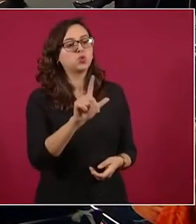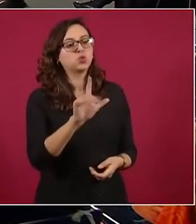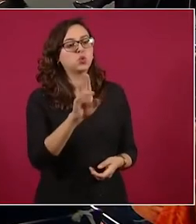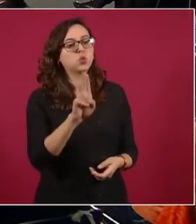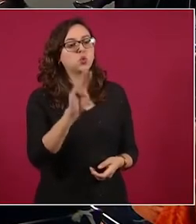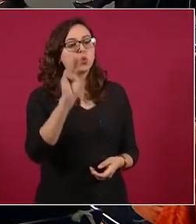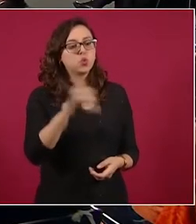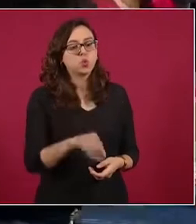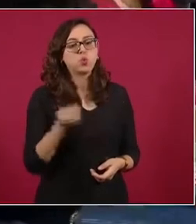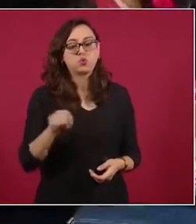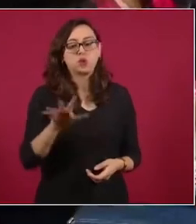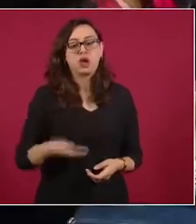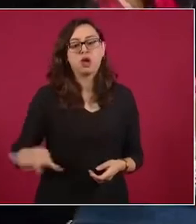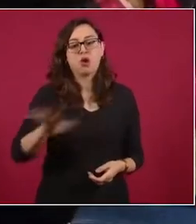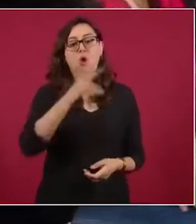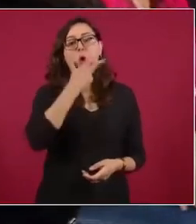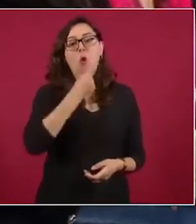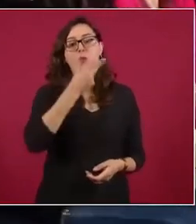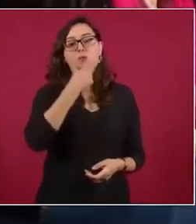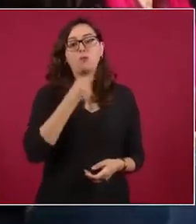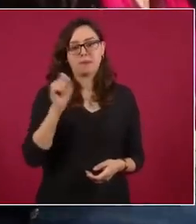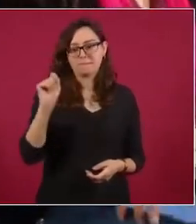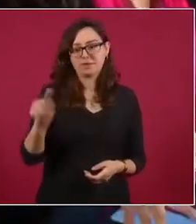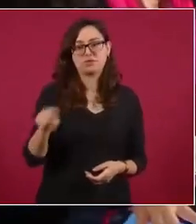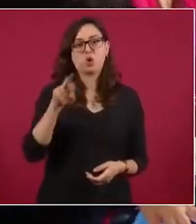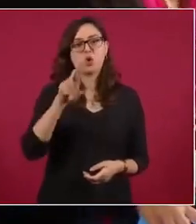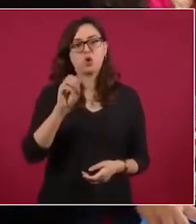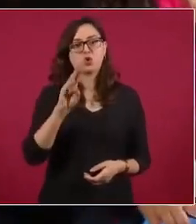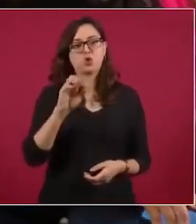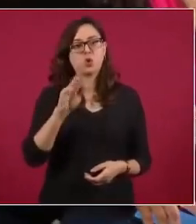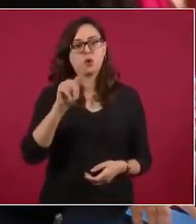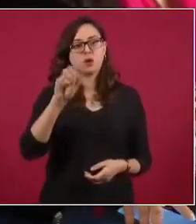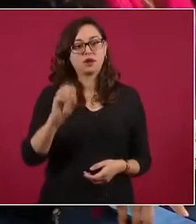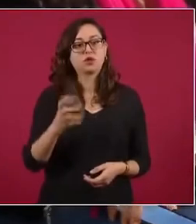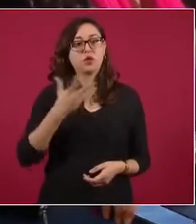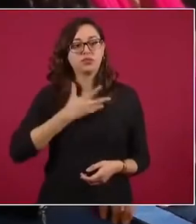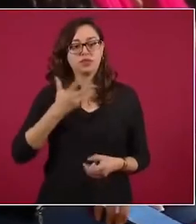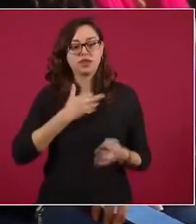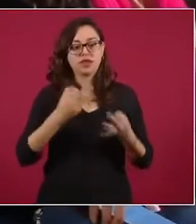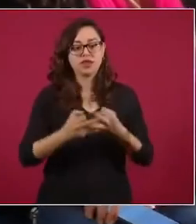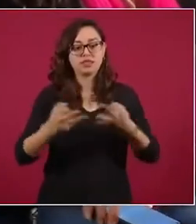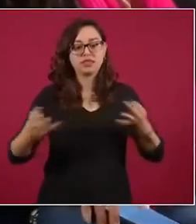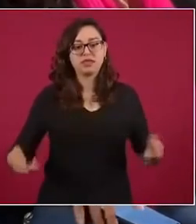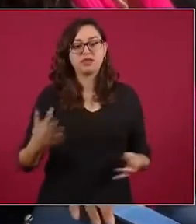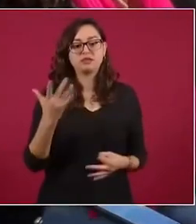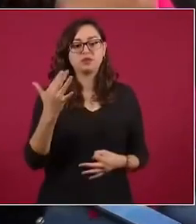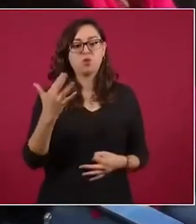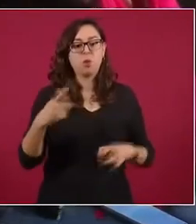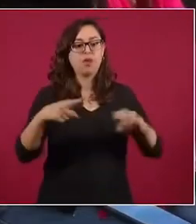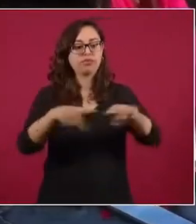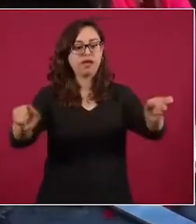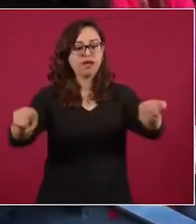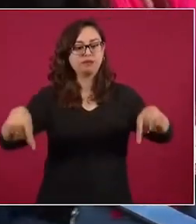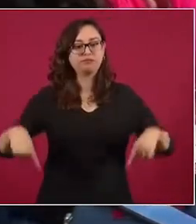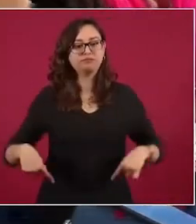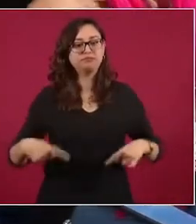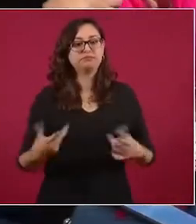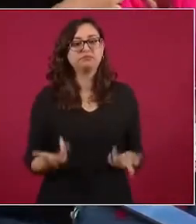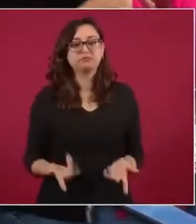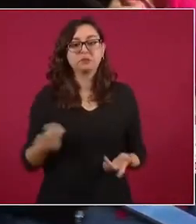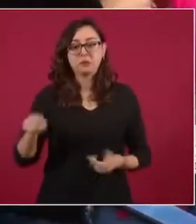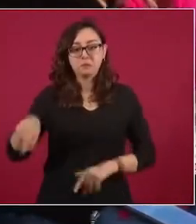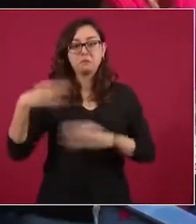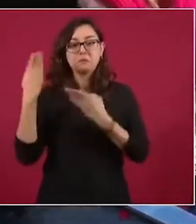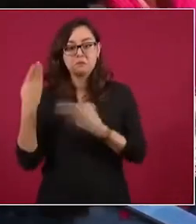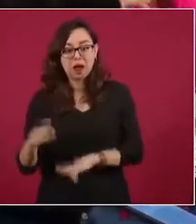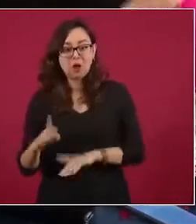Roberto Hernández tiene como asignadas como tal vez unas 50 parcelas como ejidatario, a pesar de ser banquero